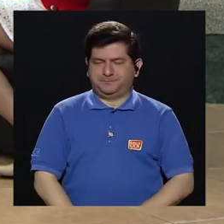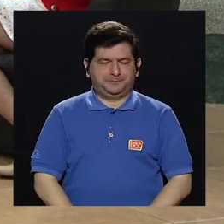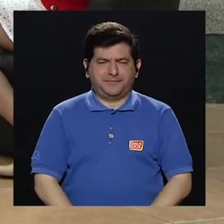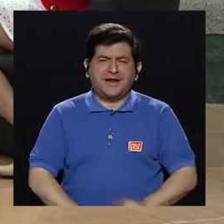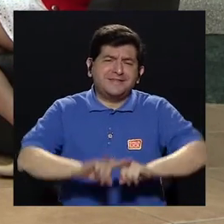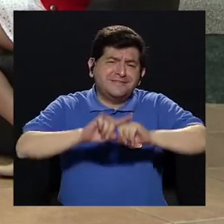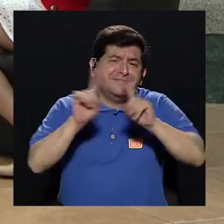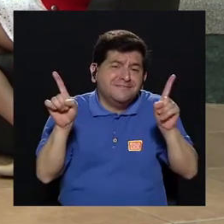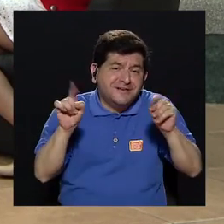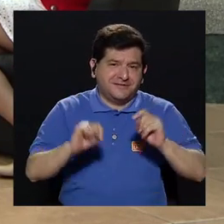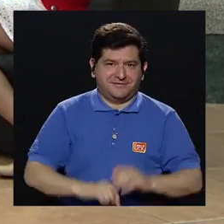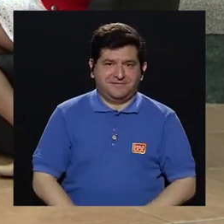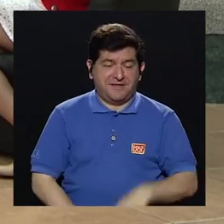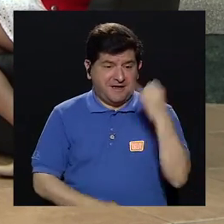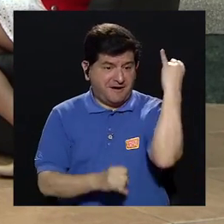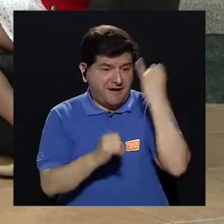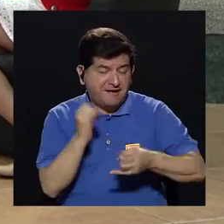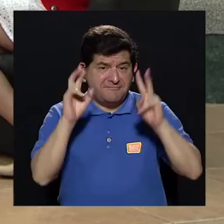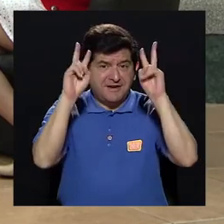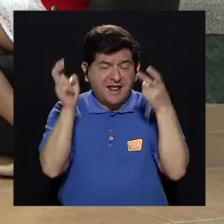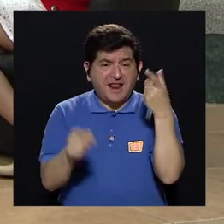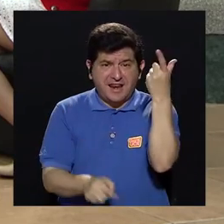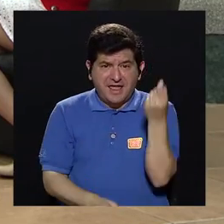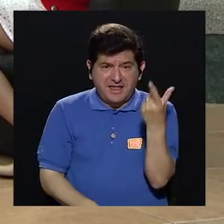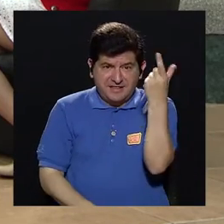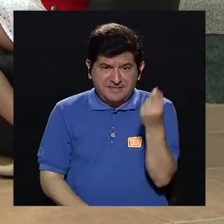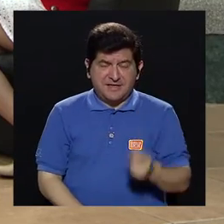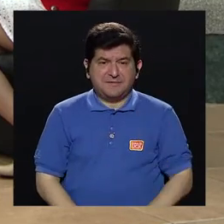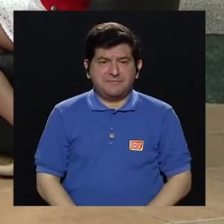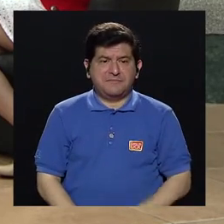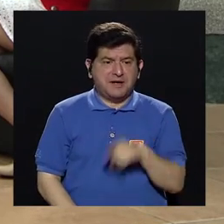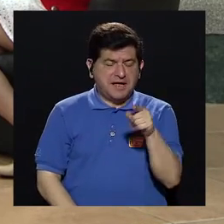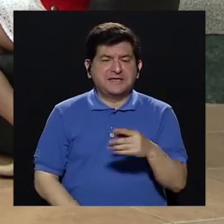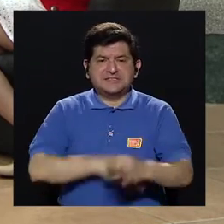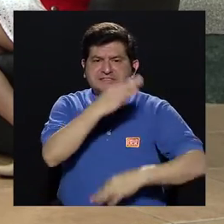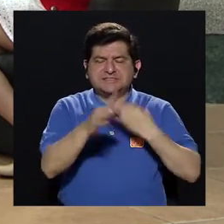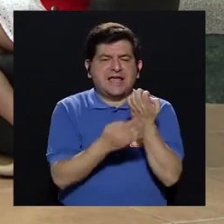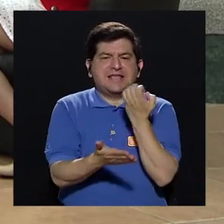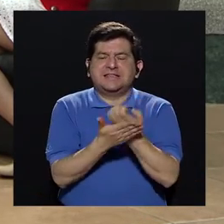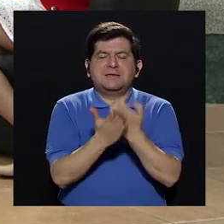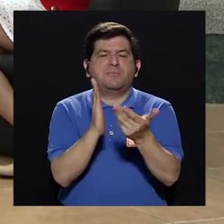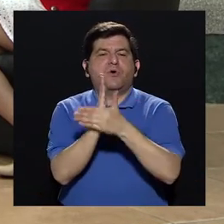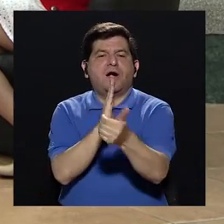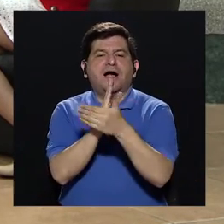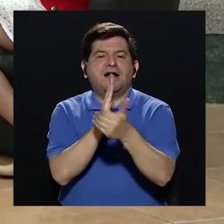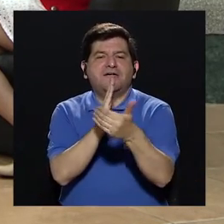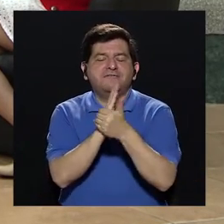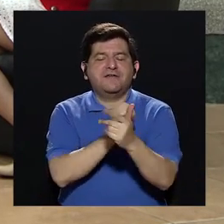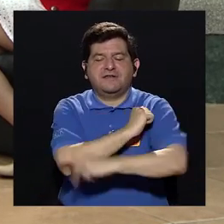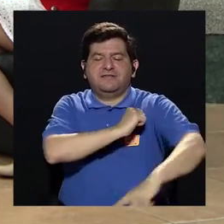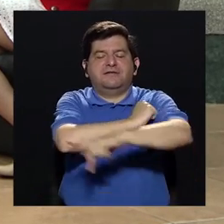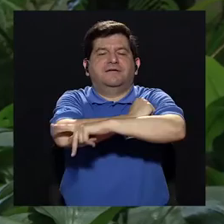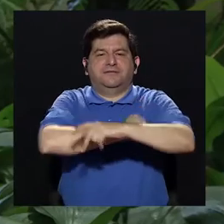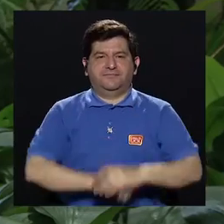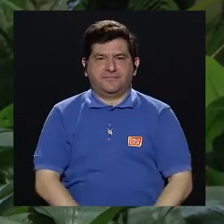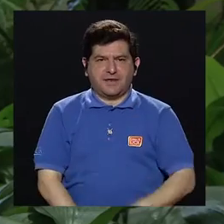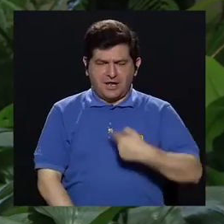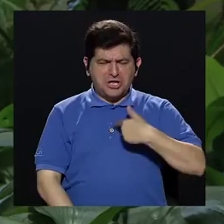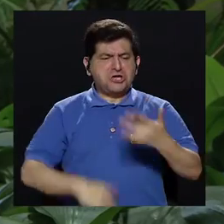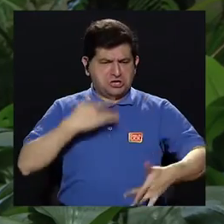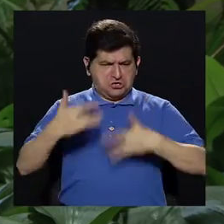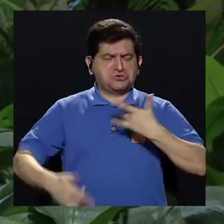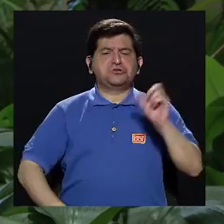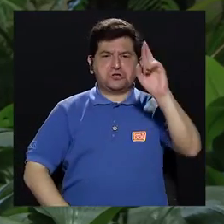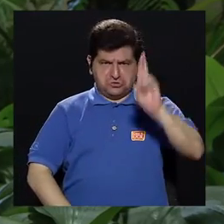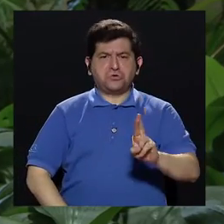es como diferente, al final el tema de pensiones es tema fundamentalmente económico, de la capacidad económica del país, y yo sí